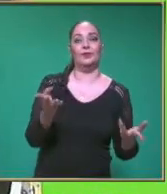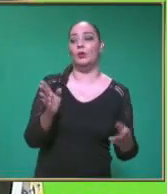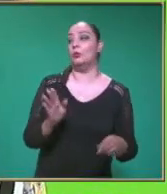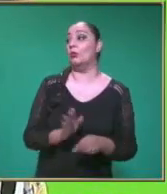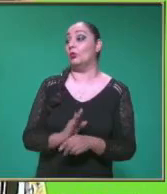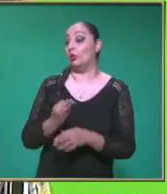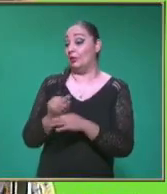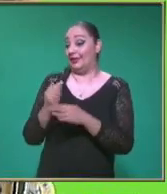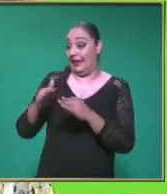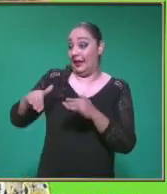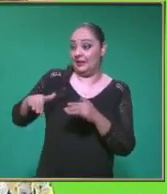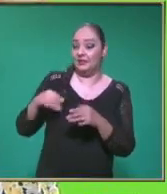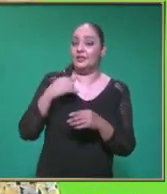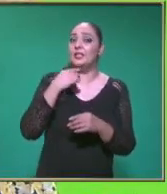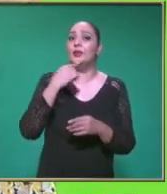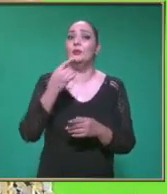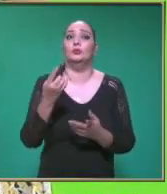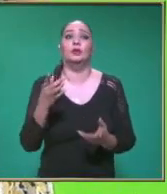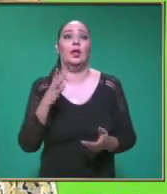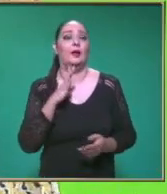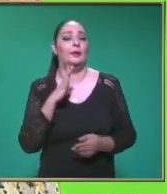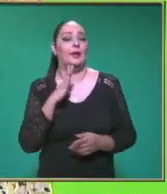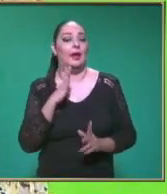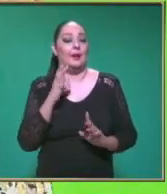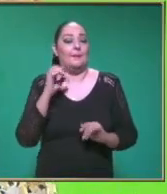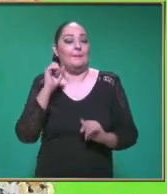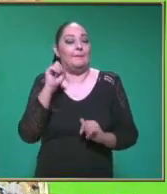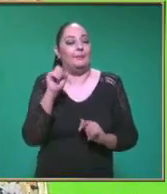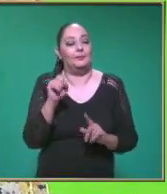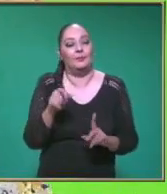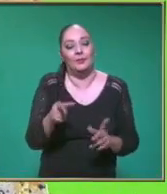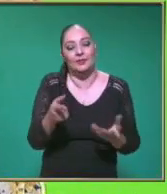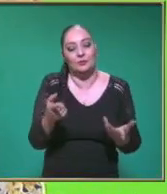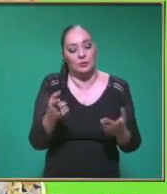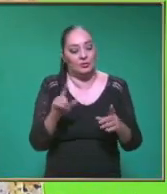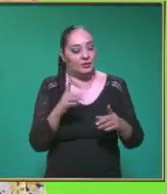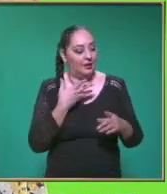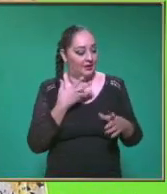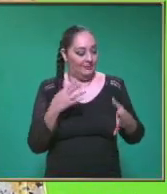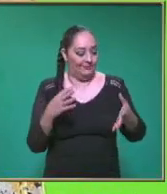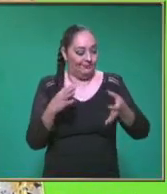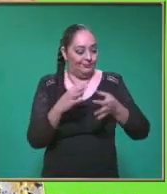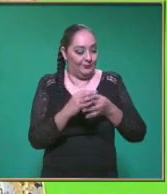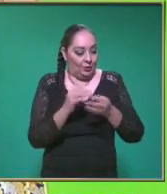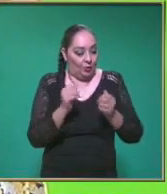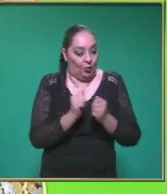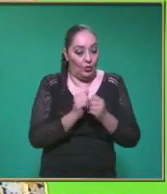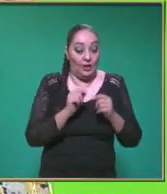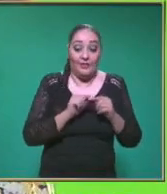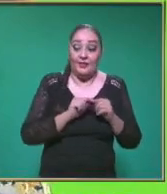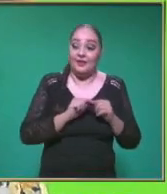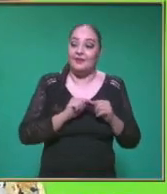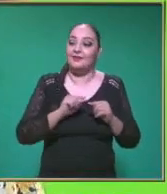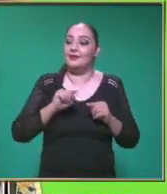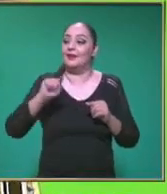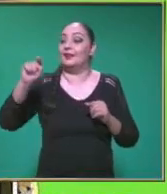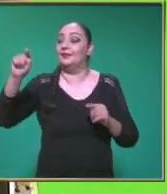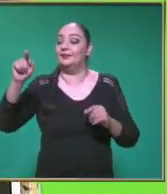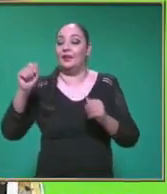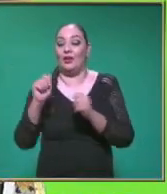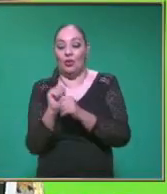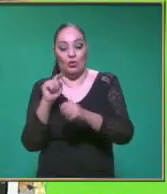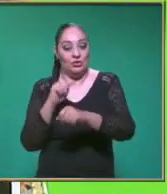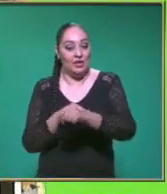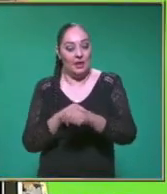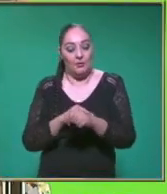corte Mencionamos Que de acuerdo A la relación Que existe Entre la distancia Recorrida Y el tiempo Maestro En cada